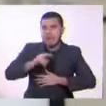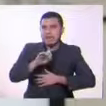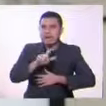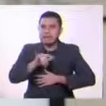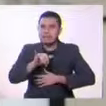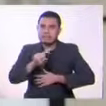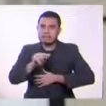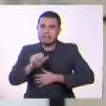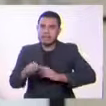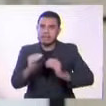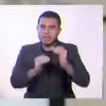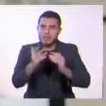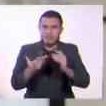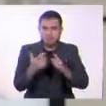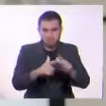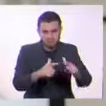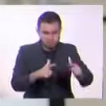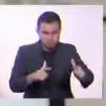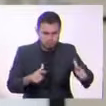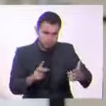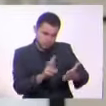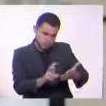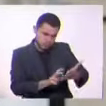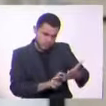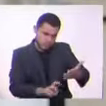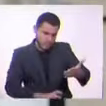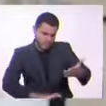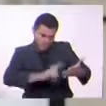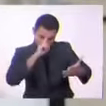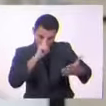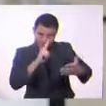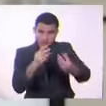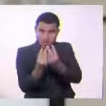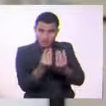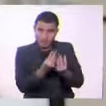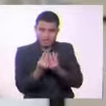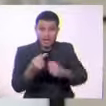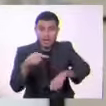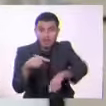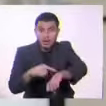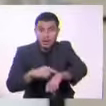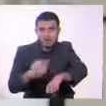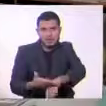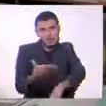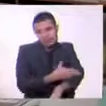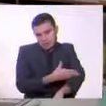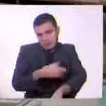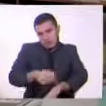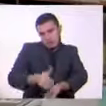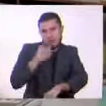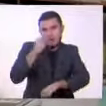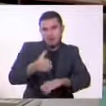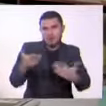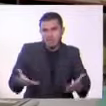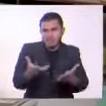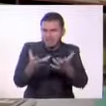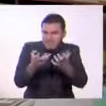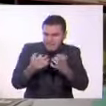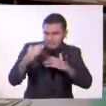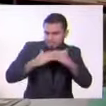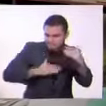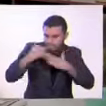literatura, refleja el ideario de una sociedad, de una época. Intenta construir una